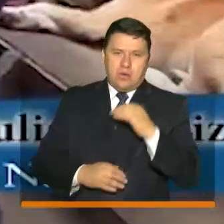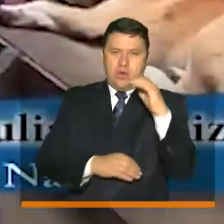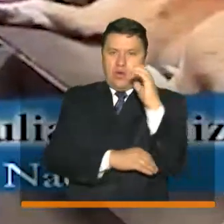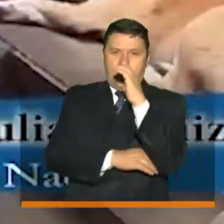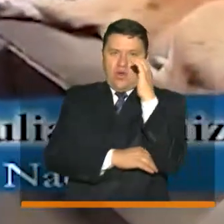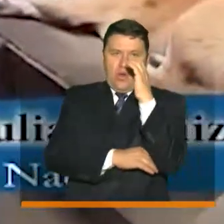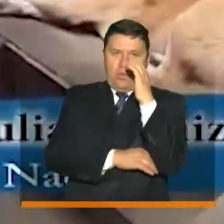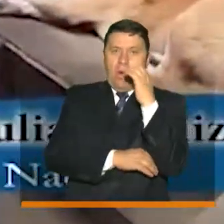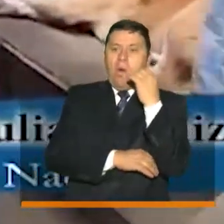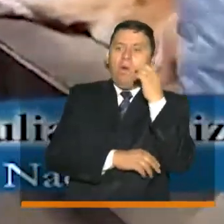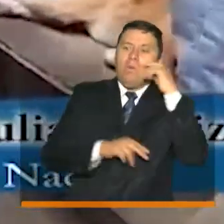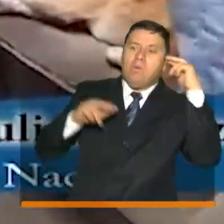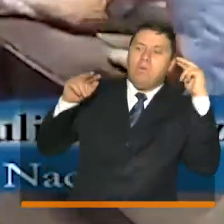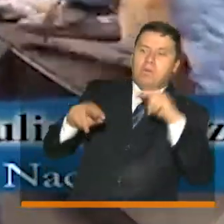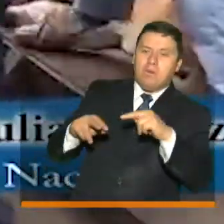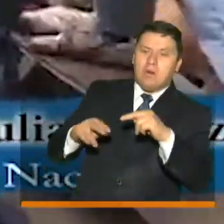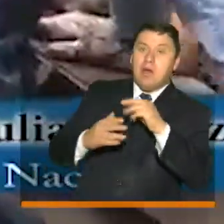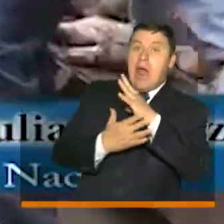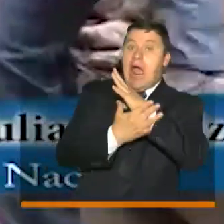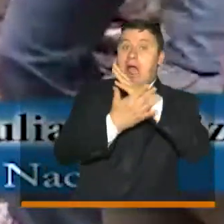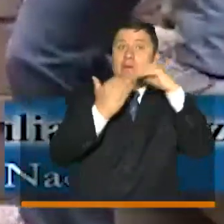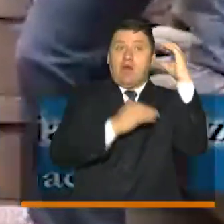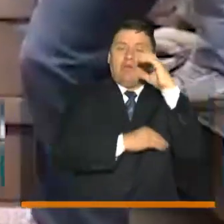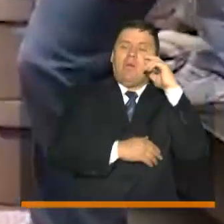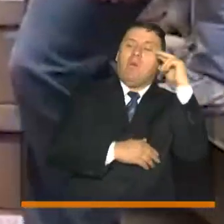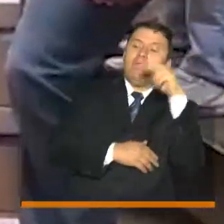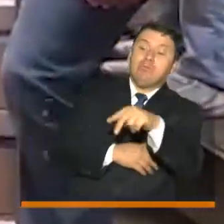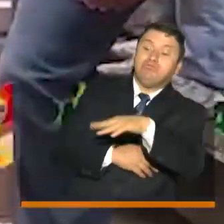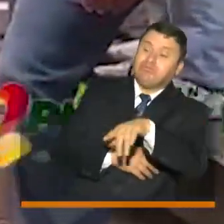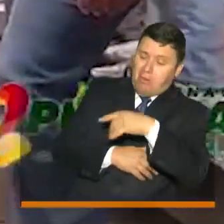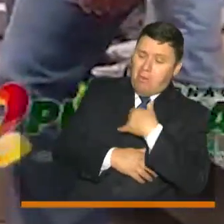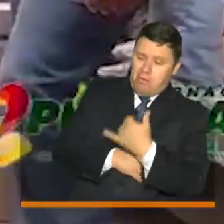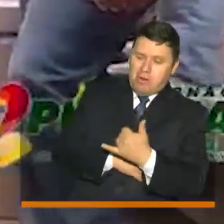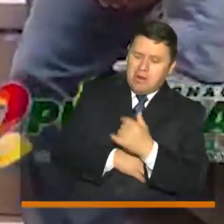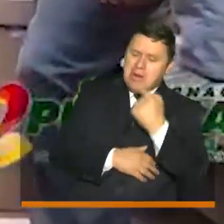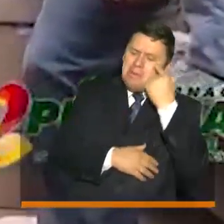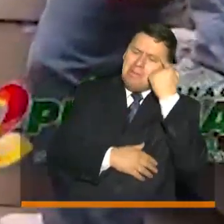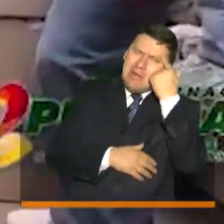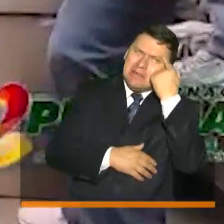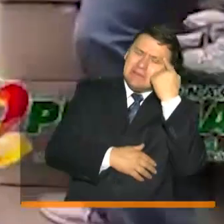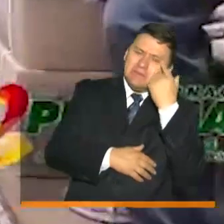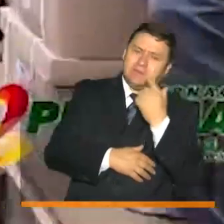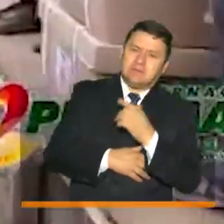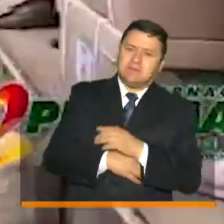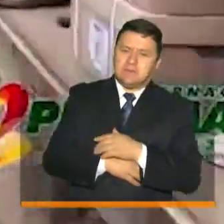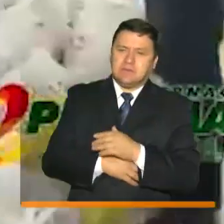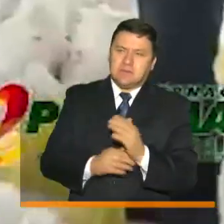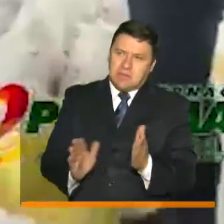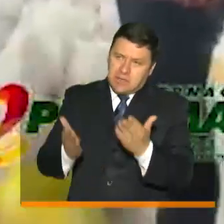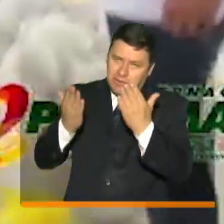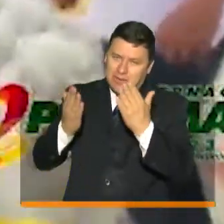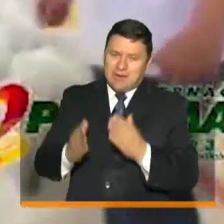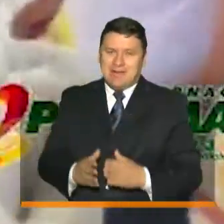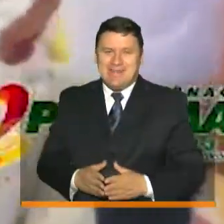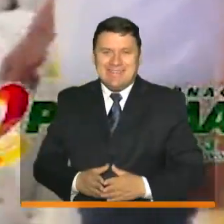que allá afuera les está diciendo acá estoy los estoy pensando ánimo